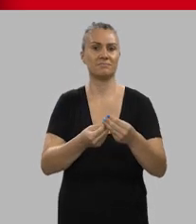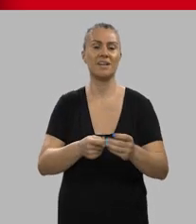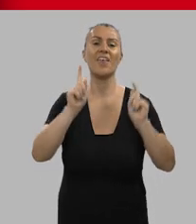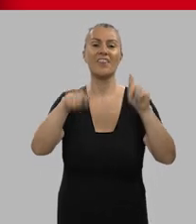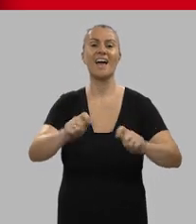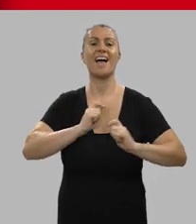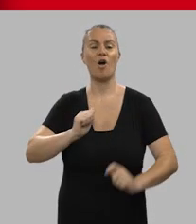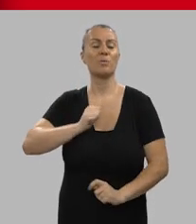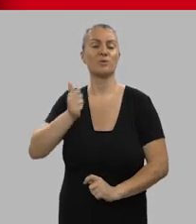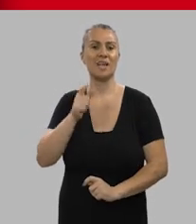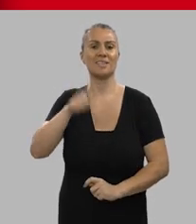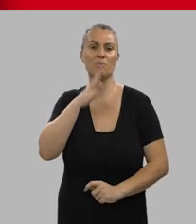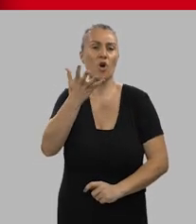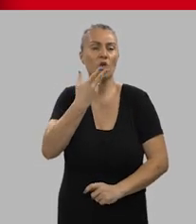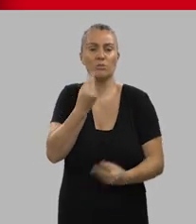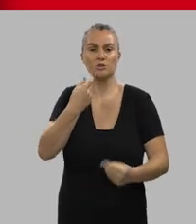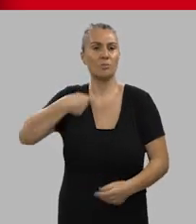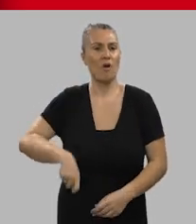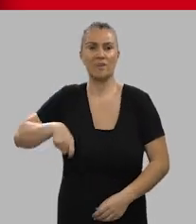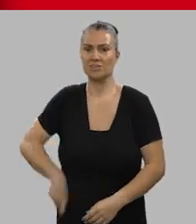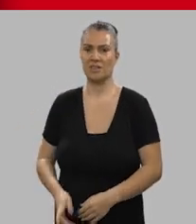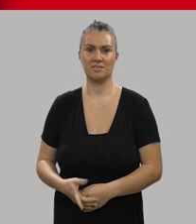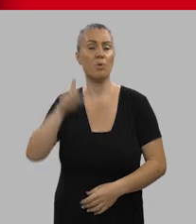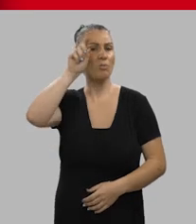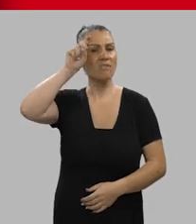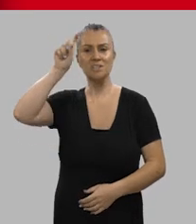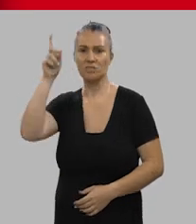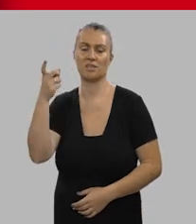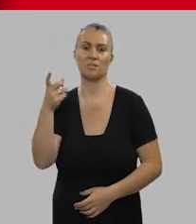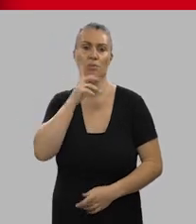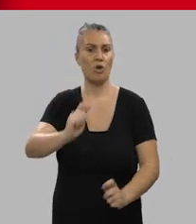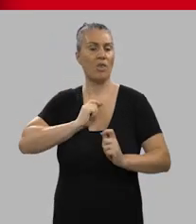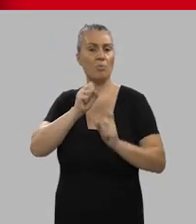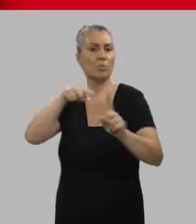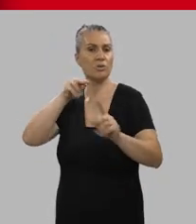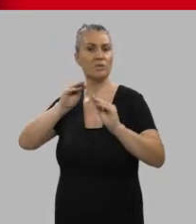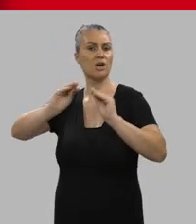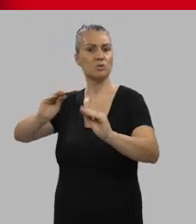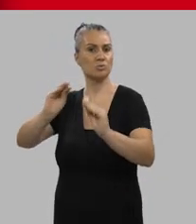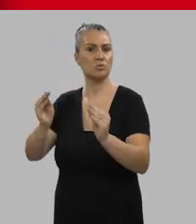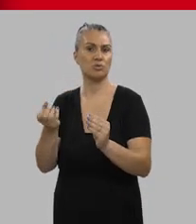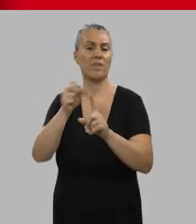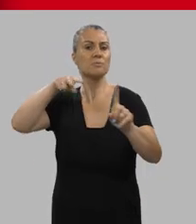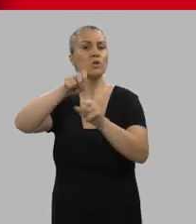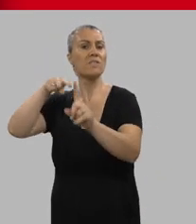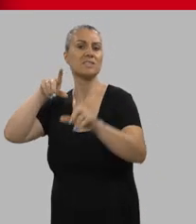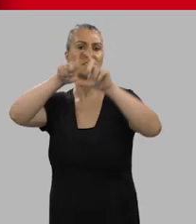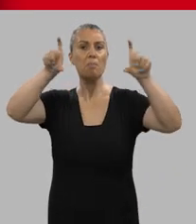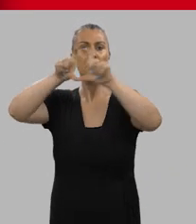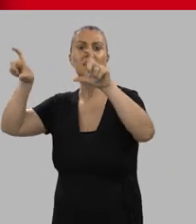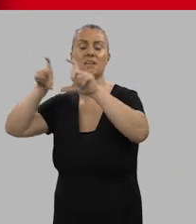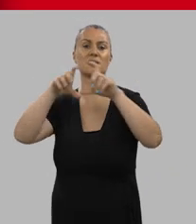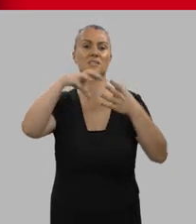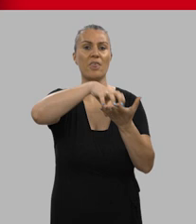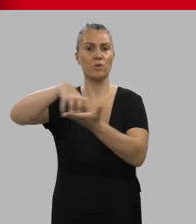por conocer a muchos profesionales, los profesores que nos dieron su punto de vista de distintas empresas, distintas